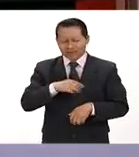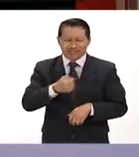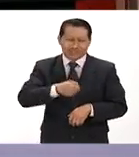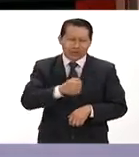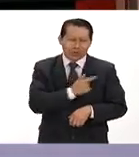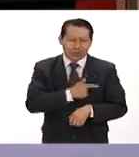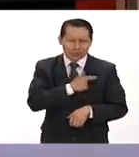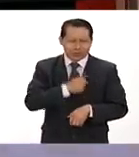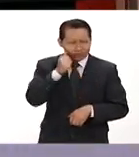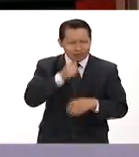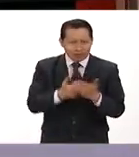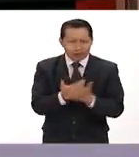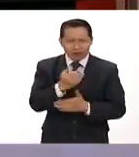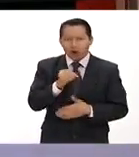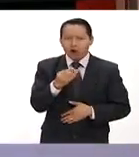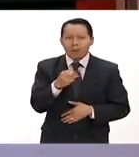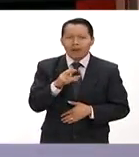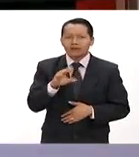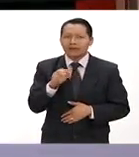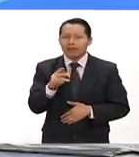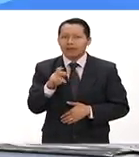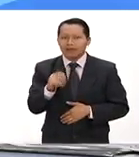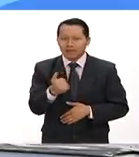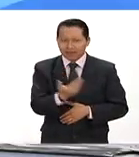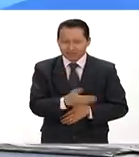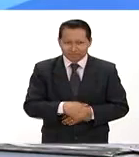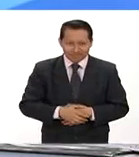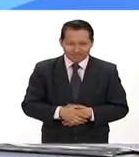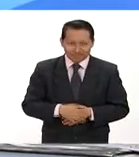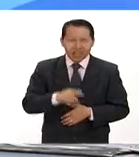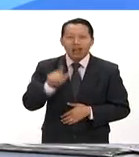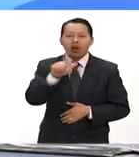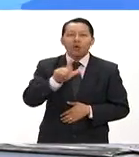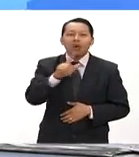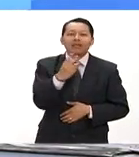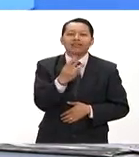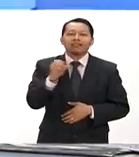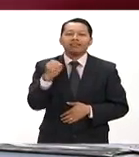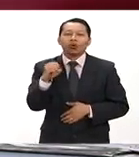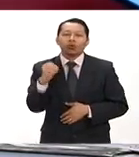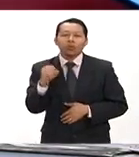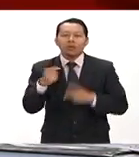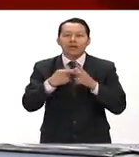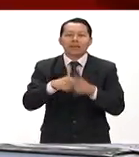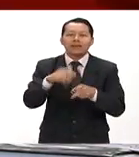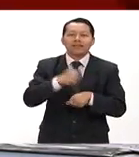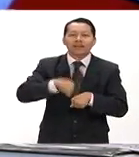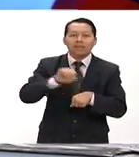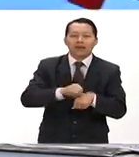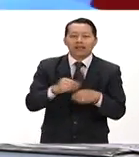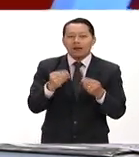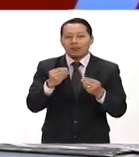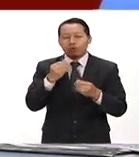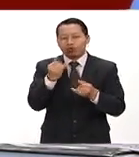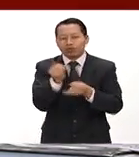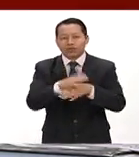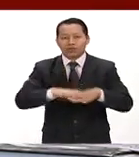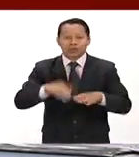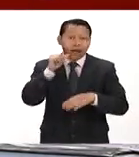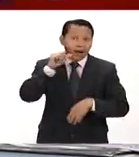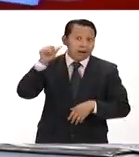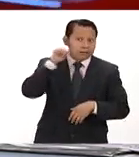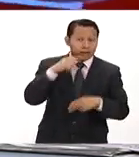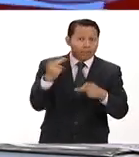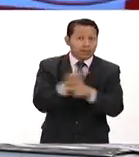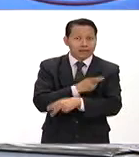con mucho gusto como cada mañana a Omar Cepeda. Omar. Lunes 3 de octubre iniciando una semana con mucha información. Vaya lo ocurrido ayer en